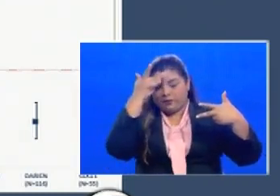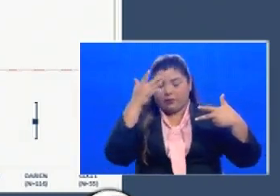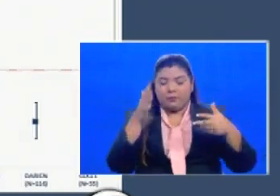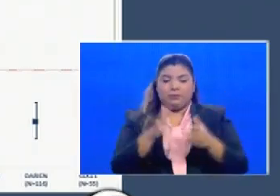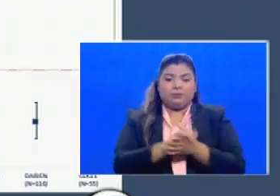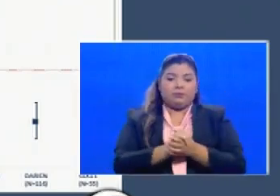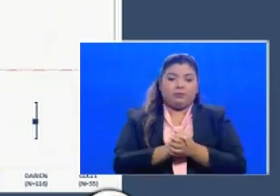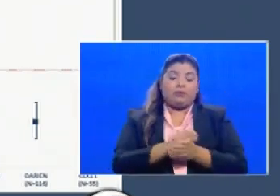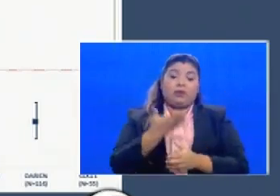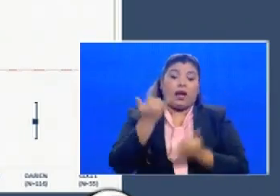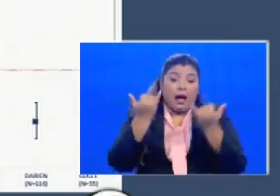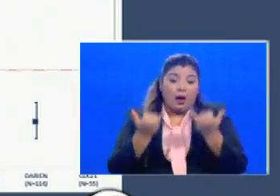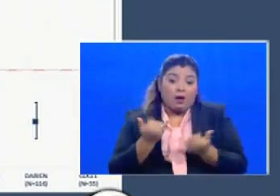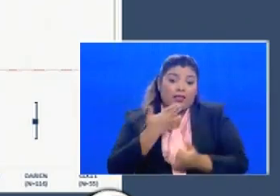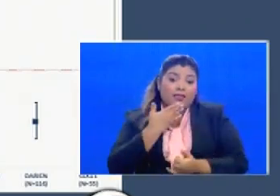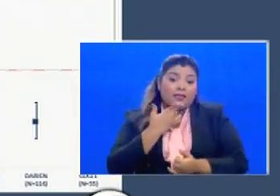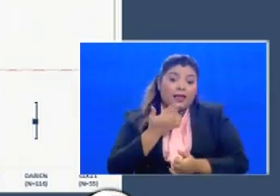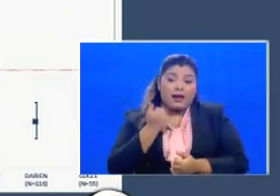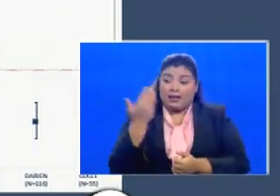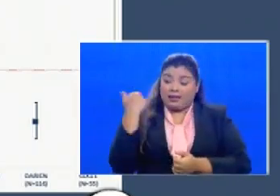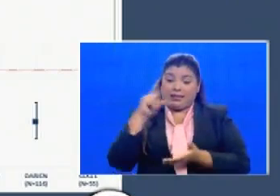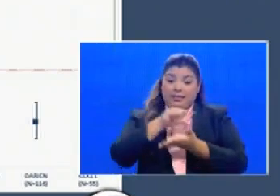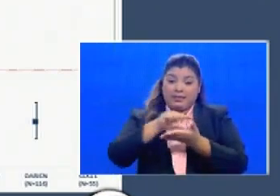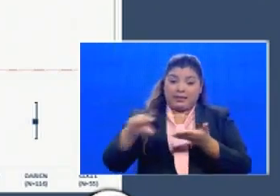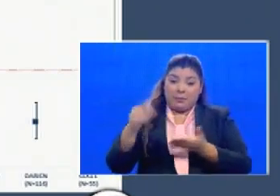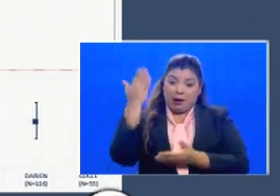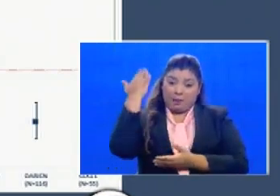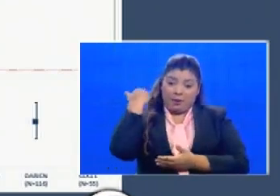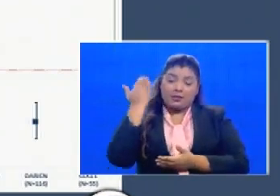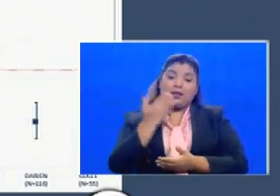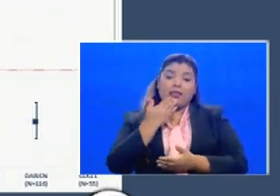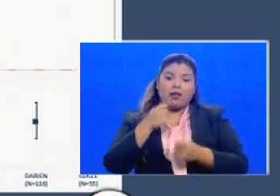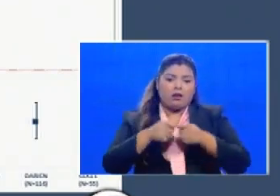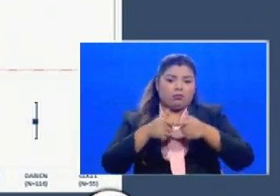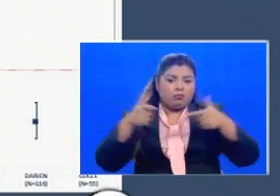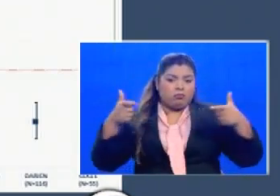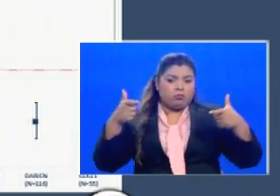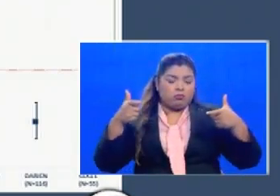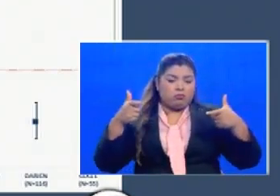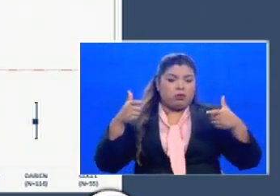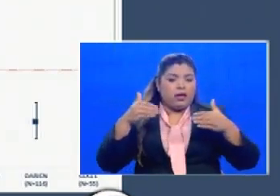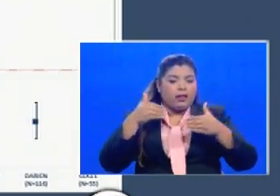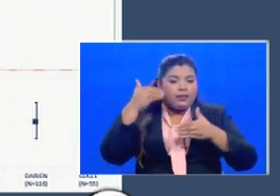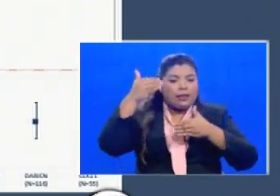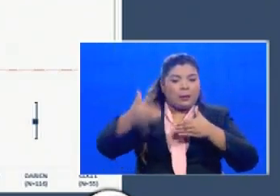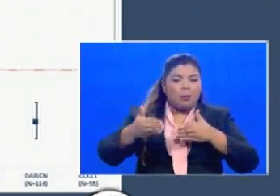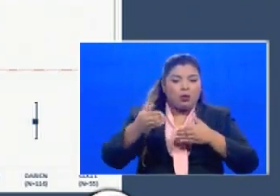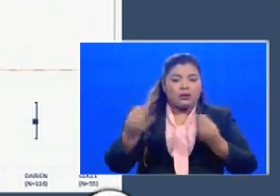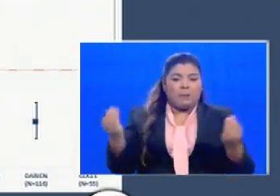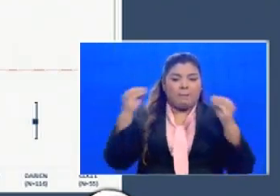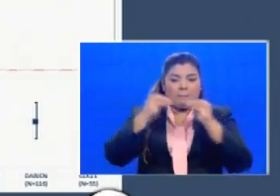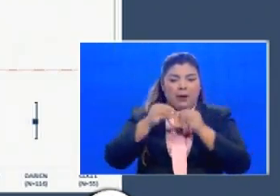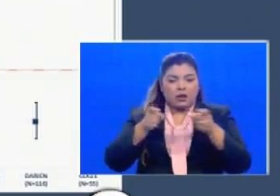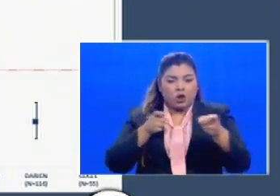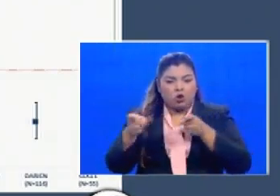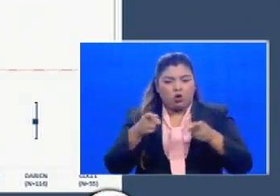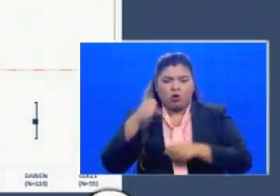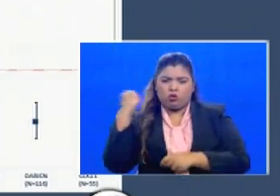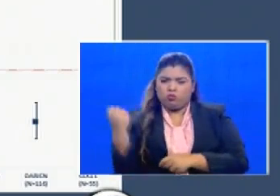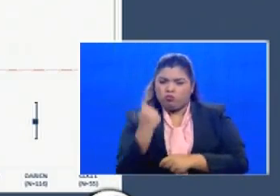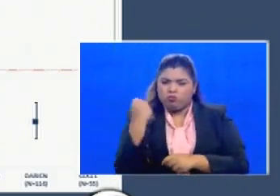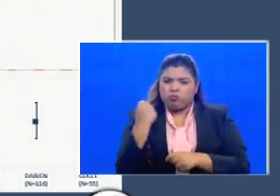por ejemplo Darien que era uno de los que teníamos más alto a partir del seguimiento y las medidas de realizar